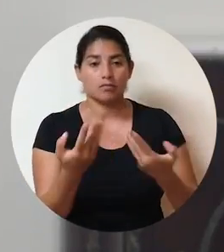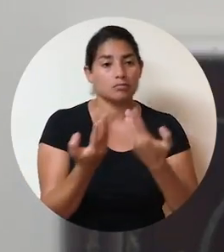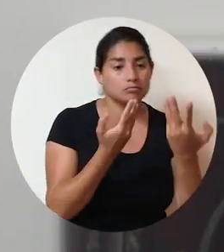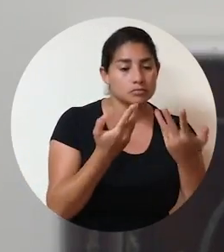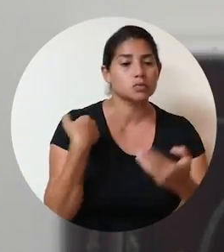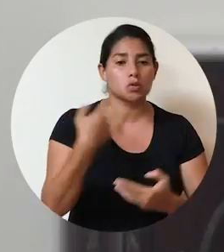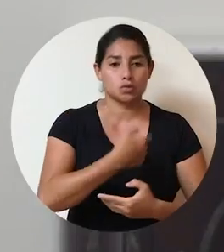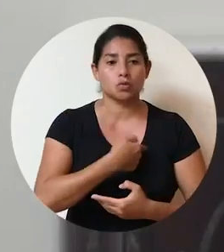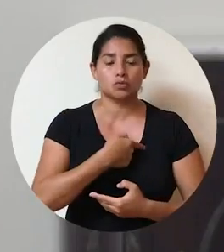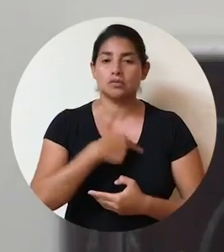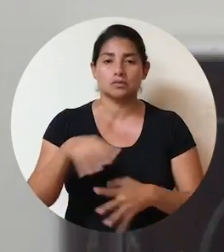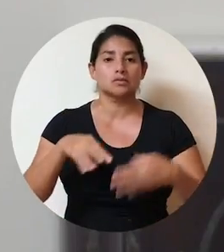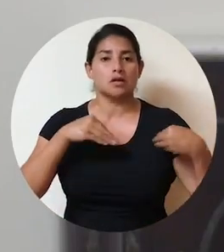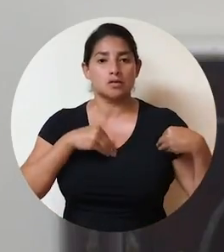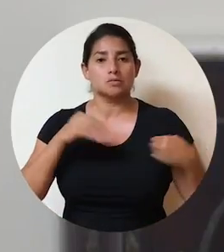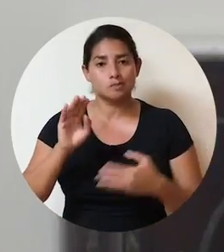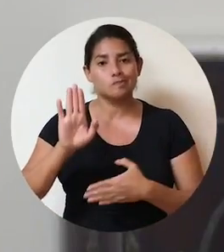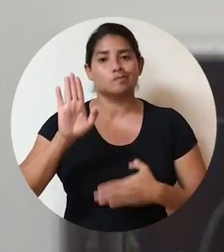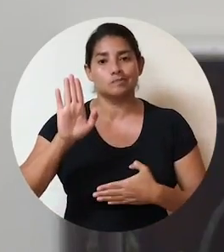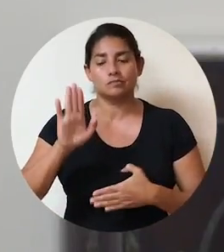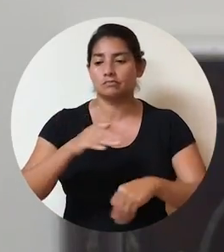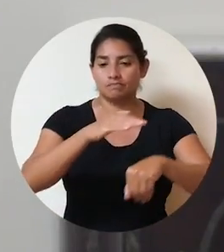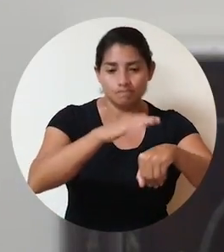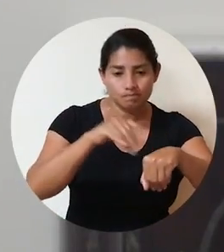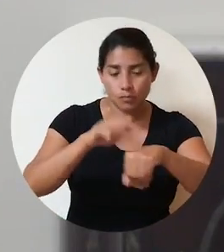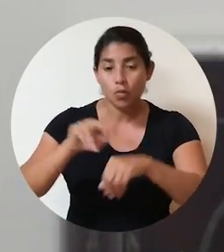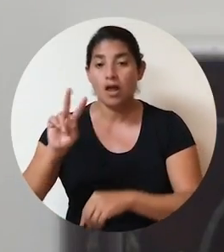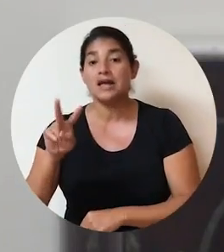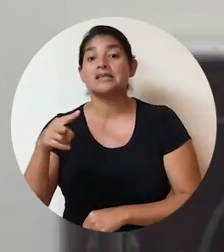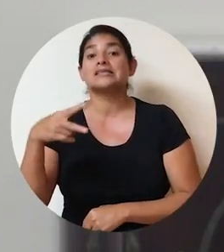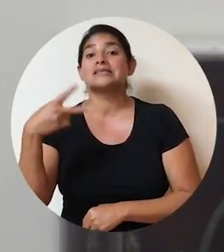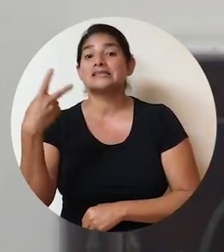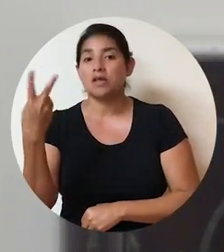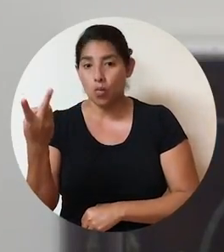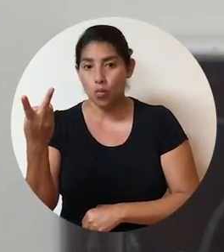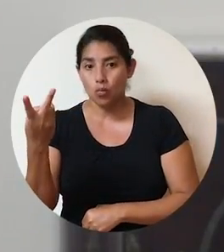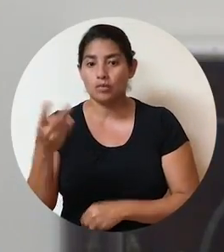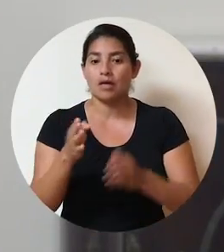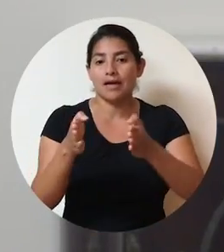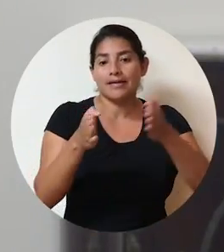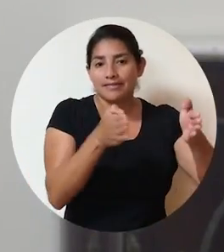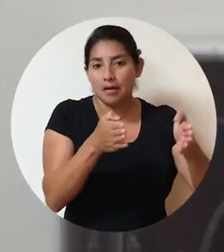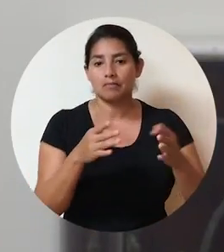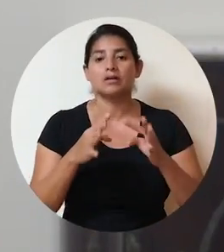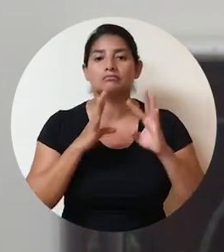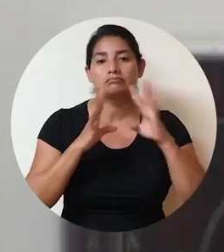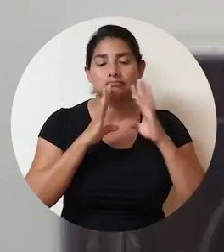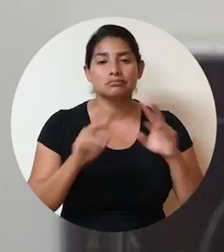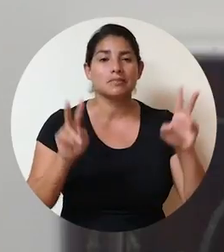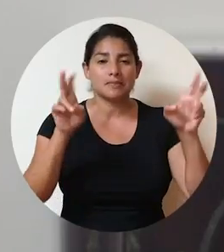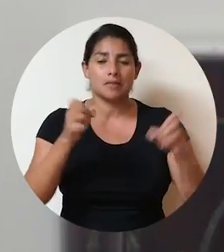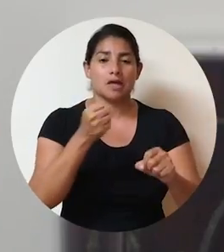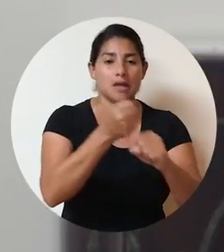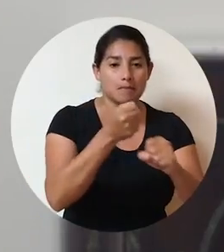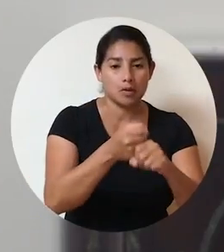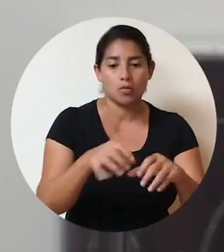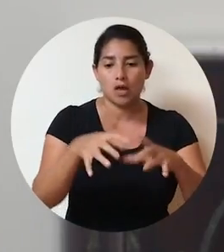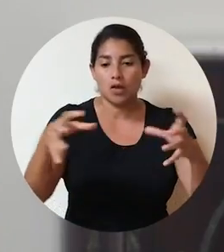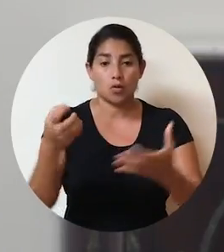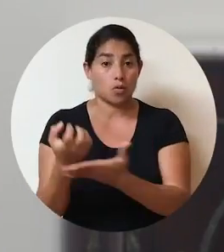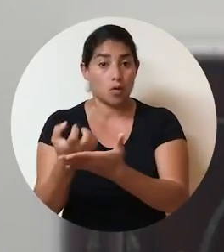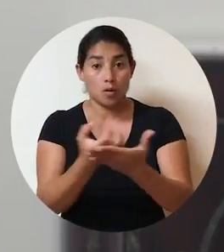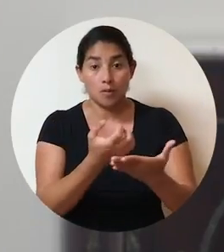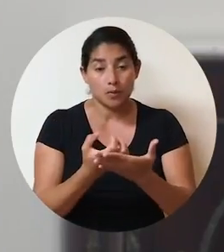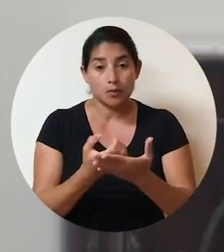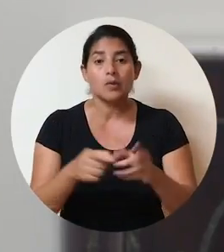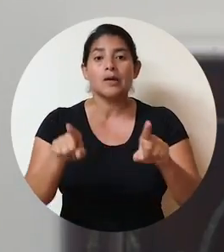nos comprometemos a convocar una segunda para tratar los temas del empleo, el